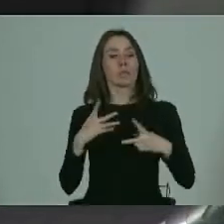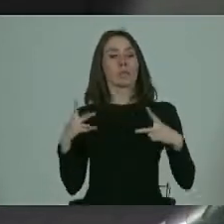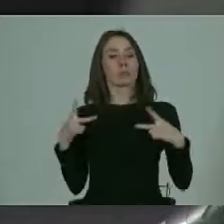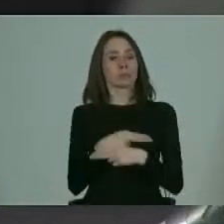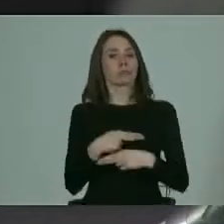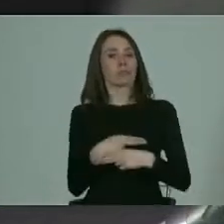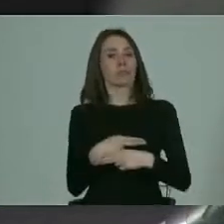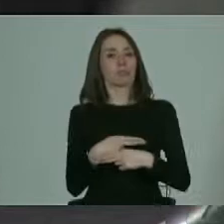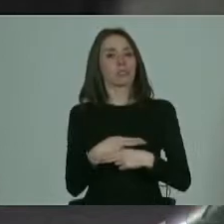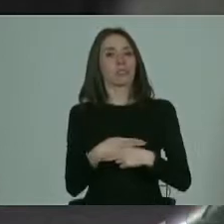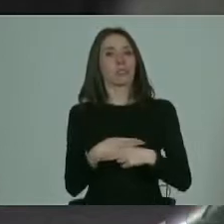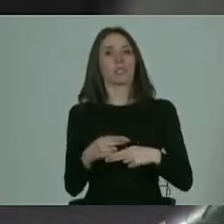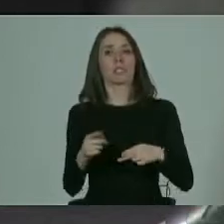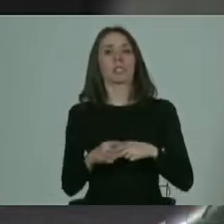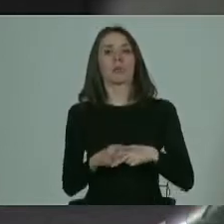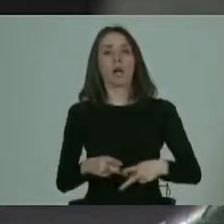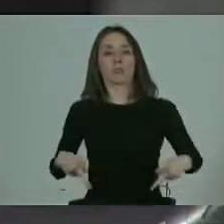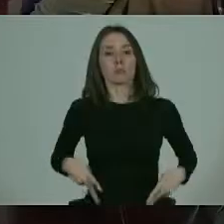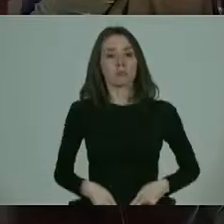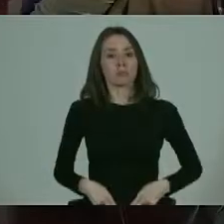me hicieron una histerectomía.